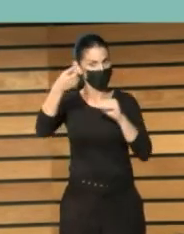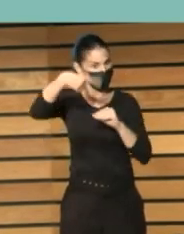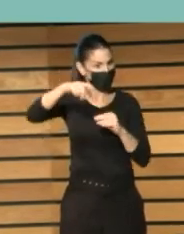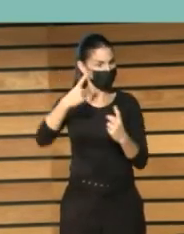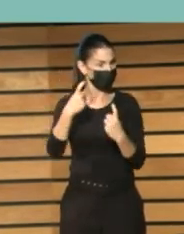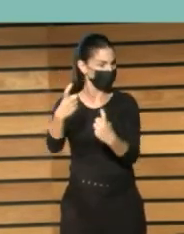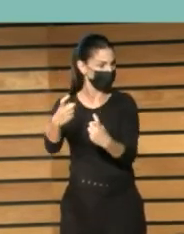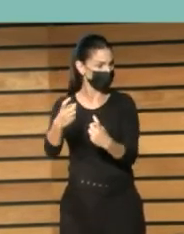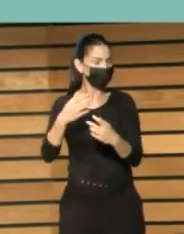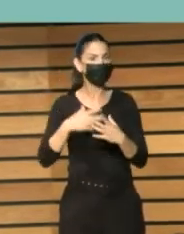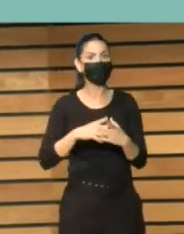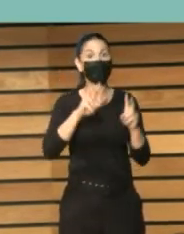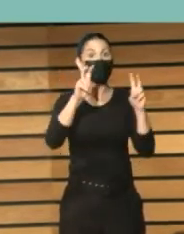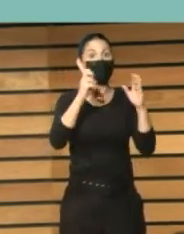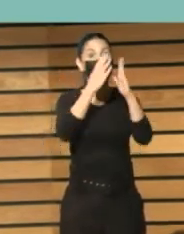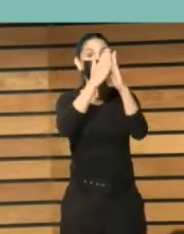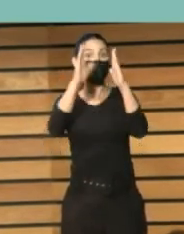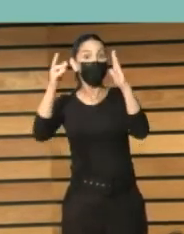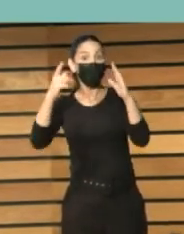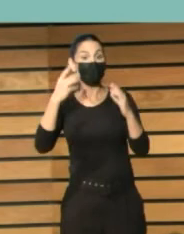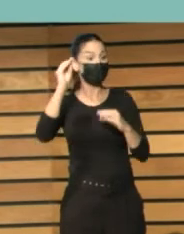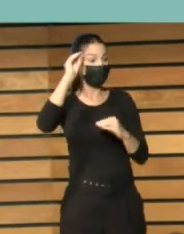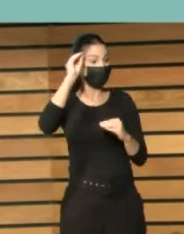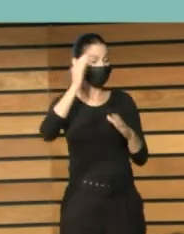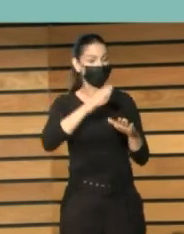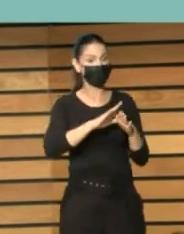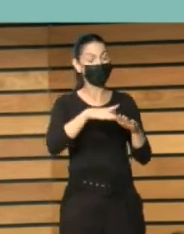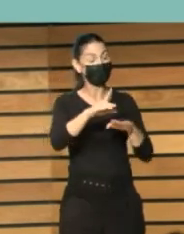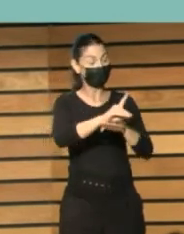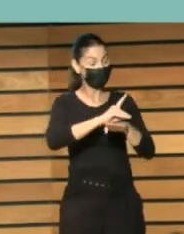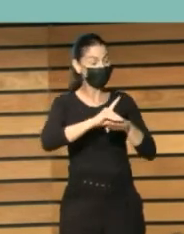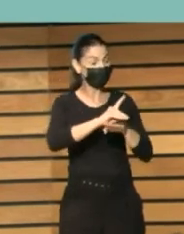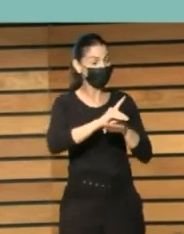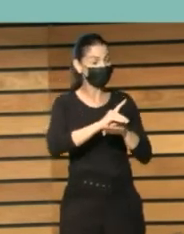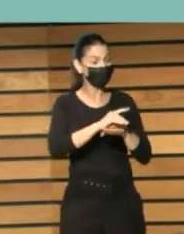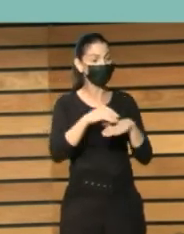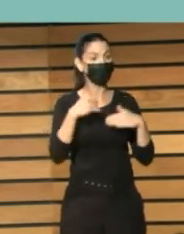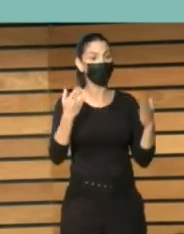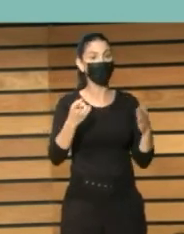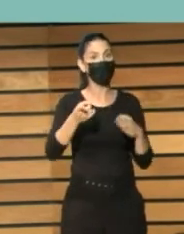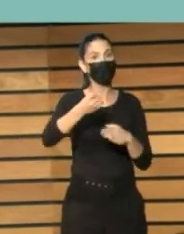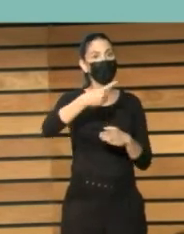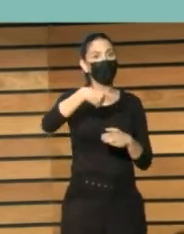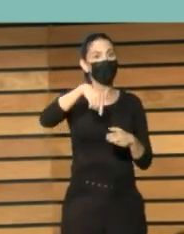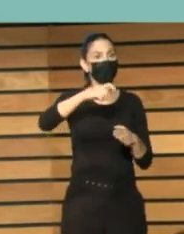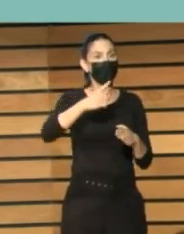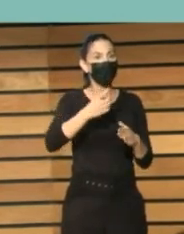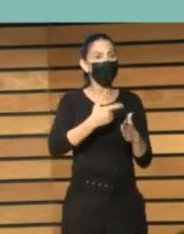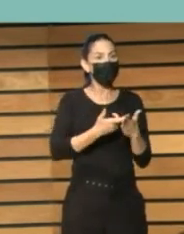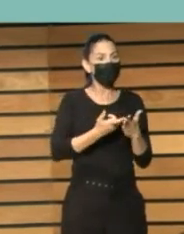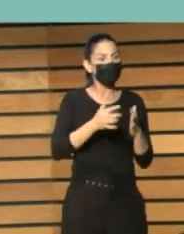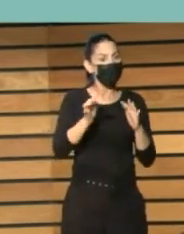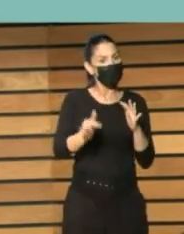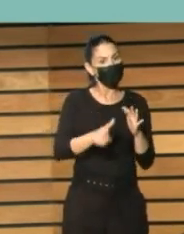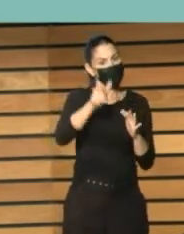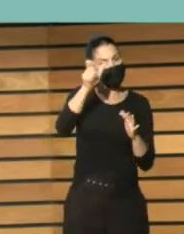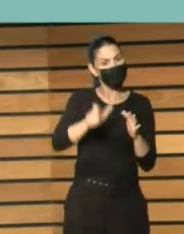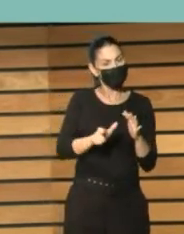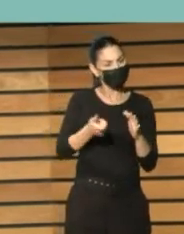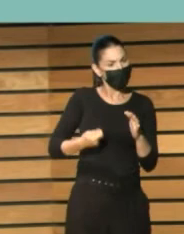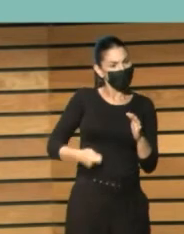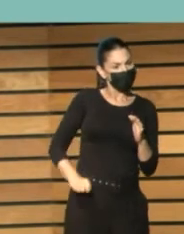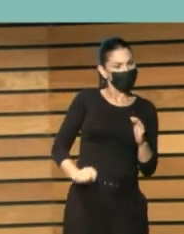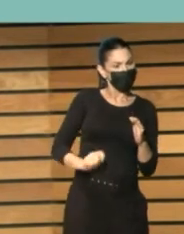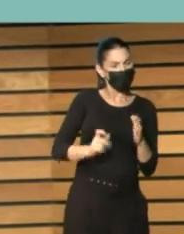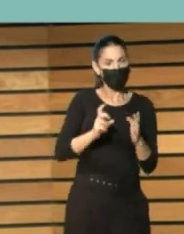hecho, las bibliotecas digitales y los proyectos de digitalización han producido que se generen nuevos perfiles profesionales. El